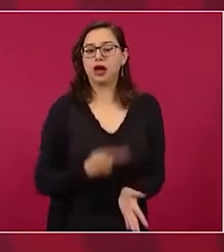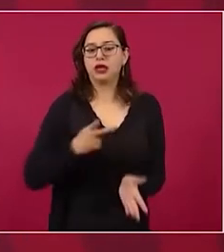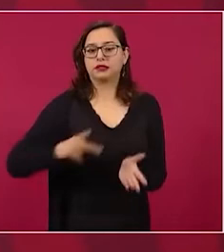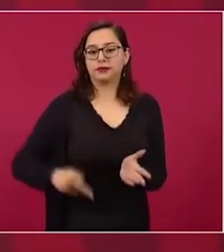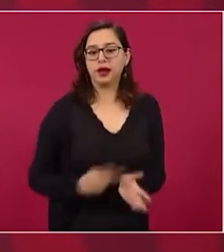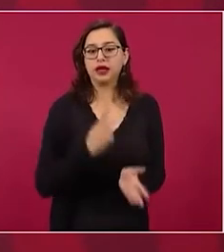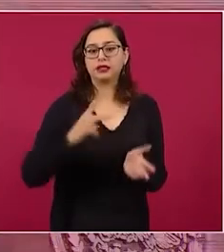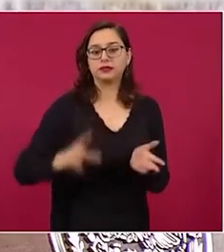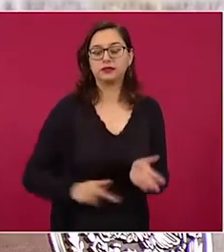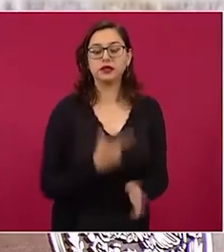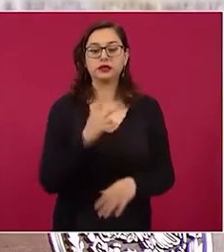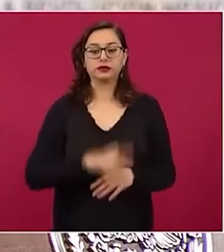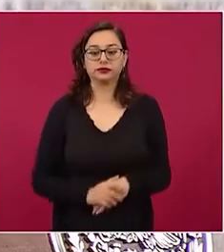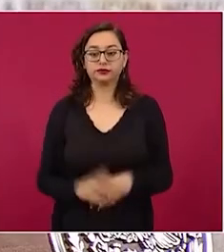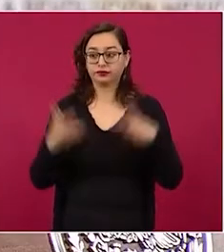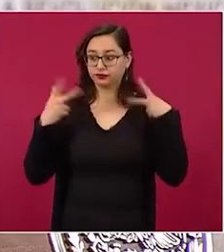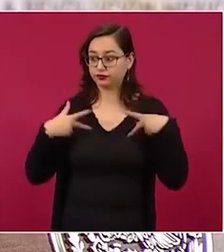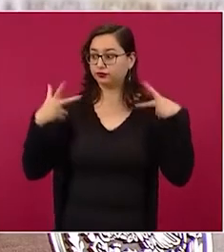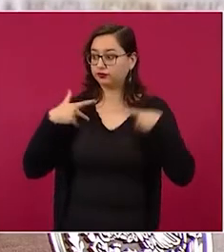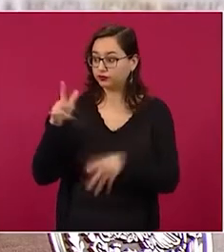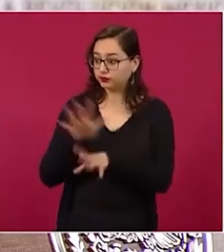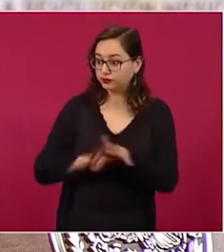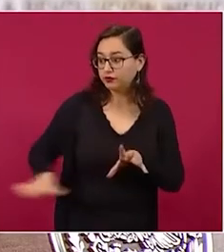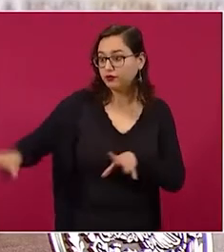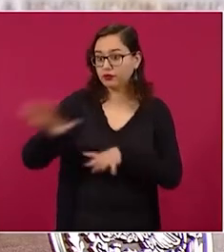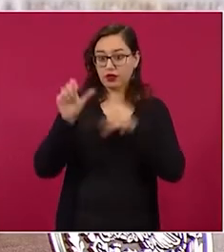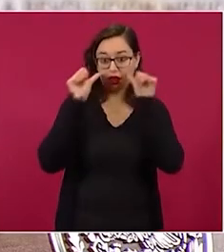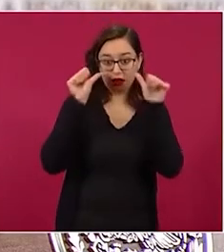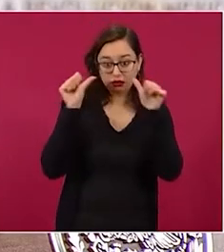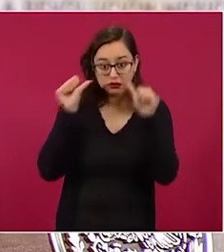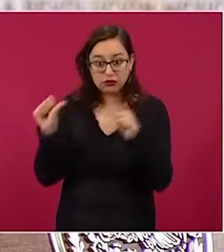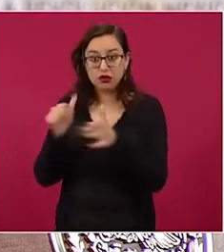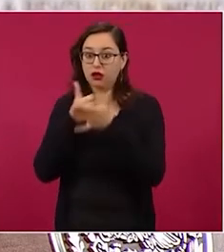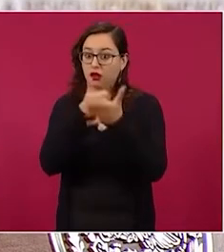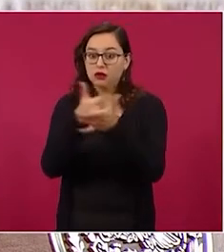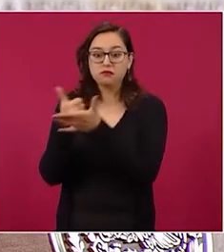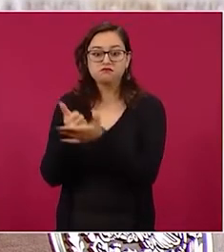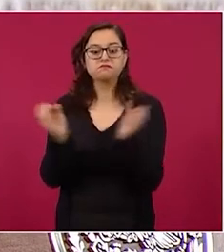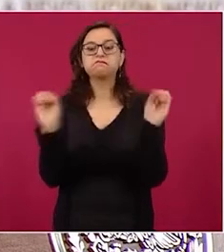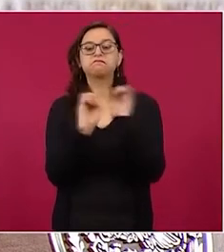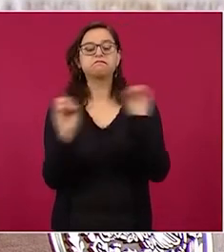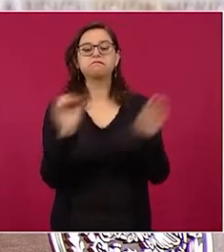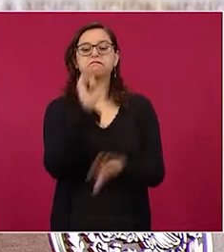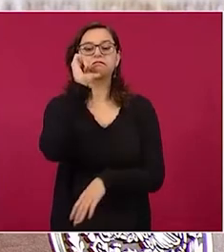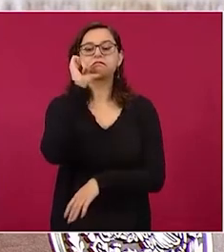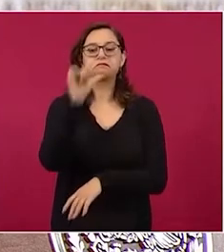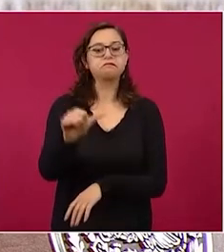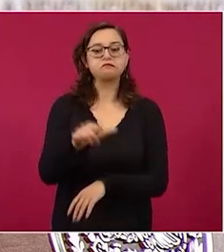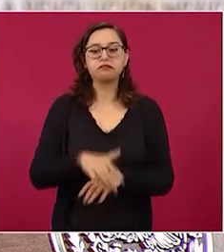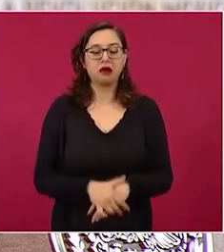nada de apoyo a la gente, no le llegaba apoyo al pueblo.